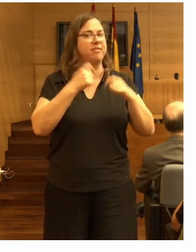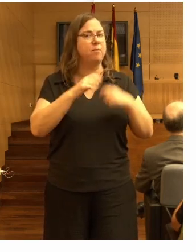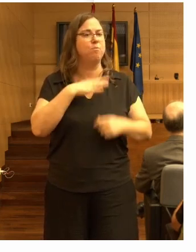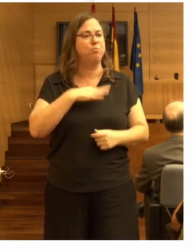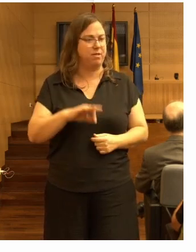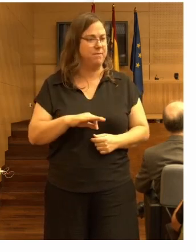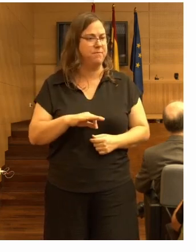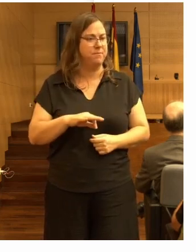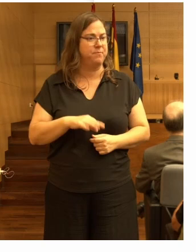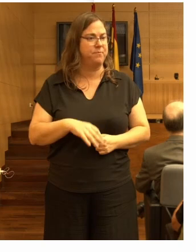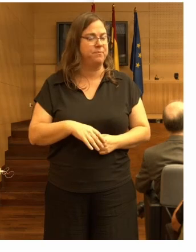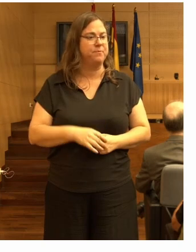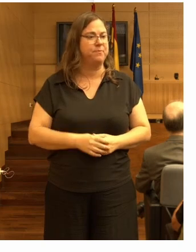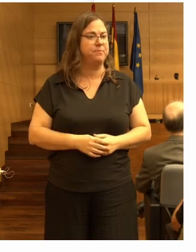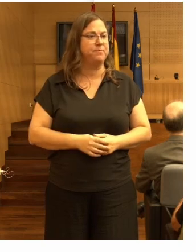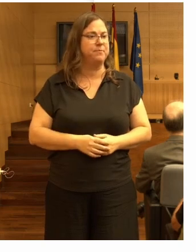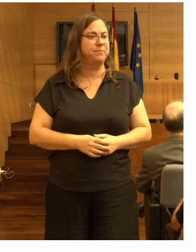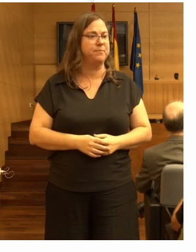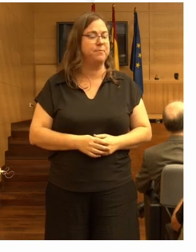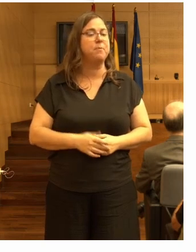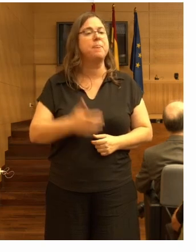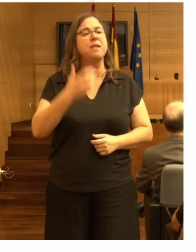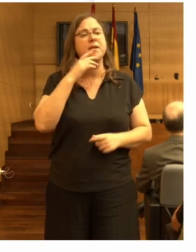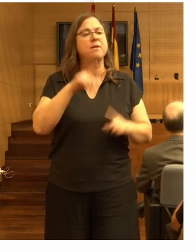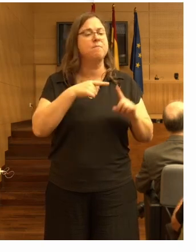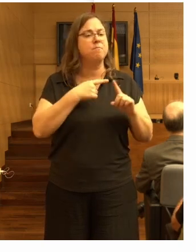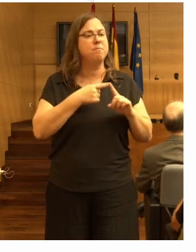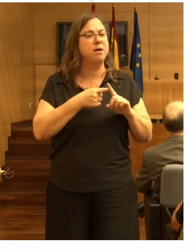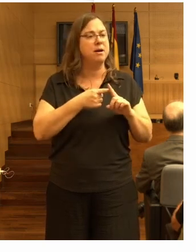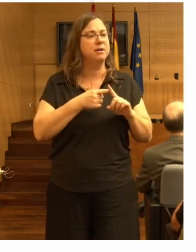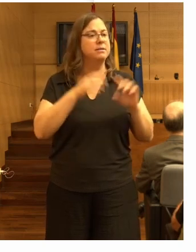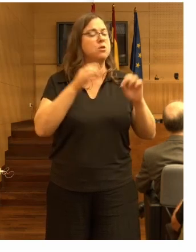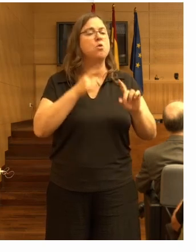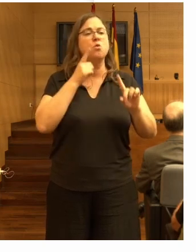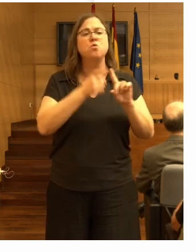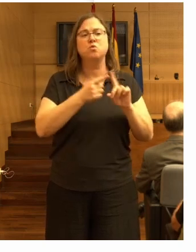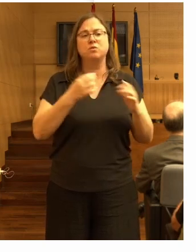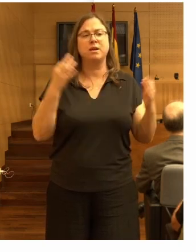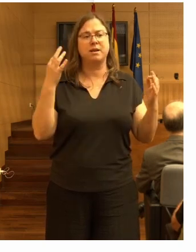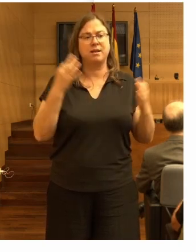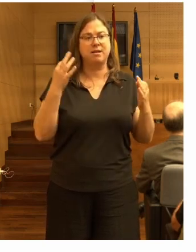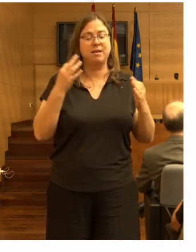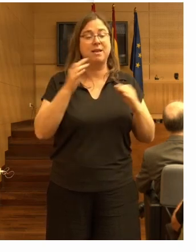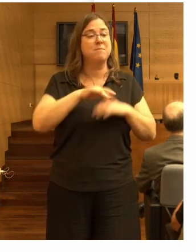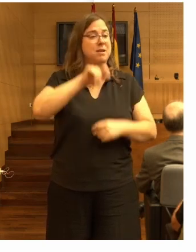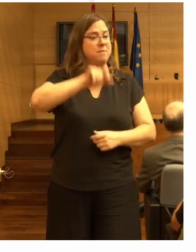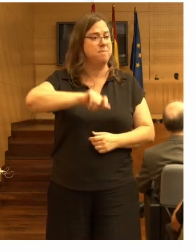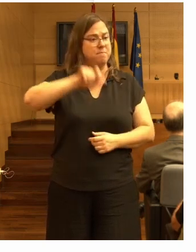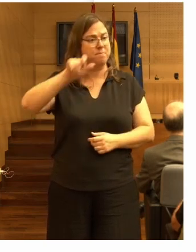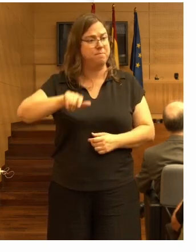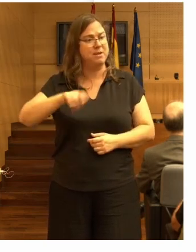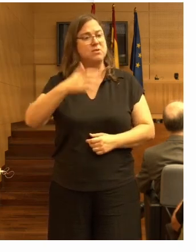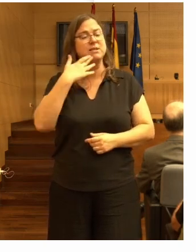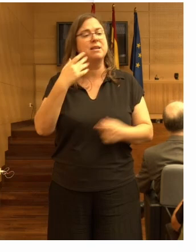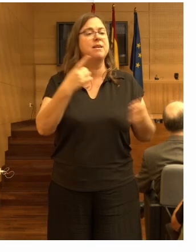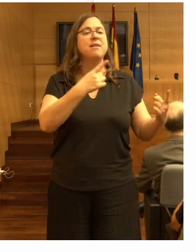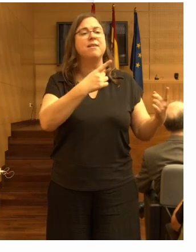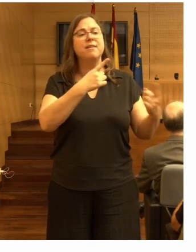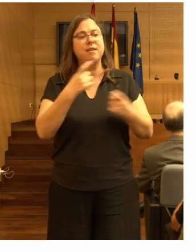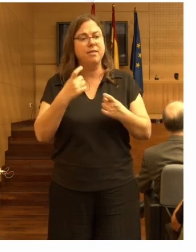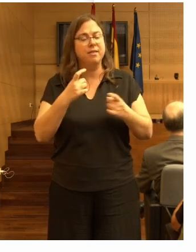se usa en personas que necesitan